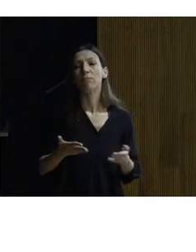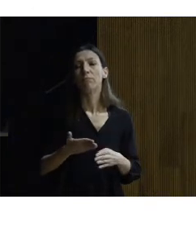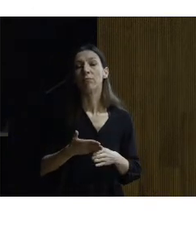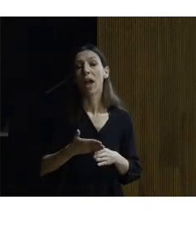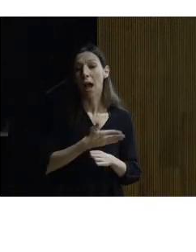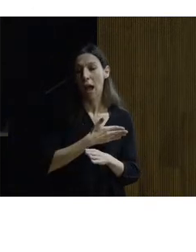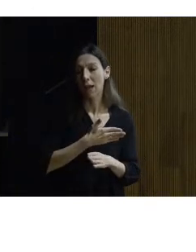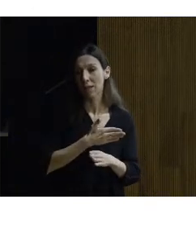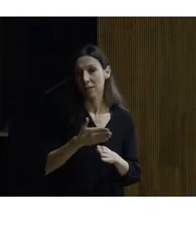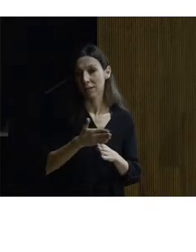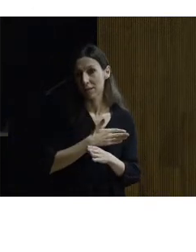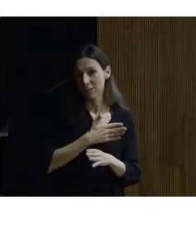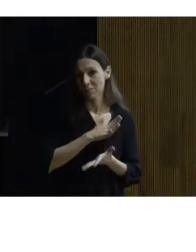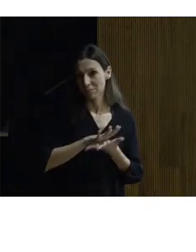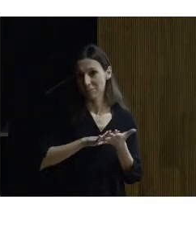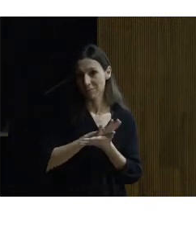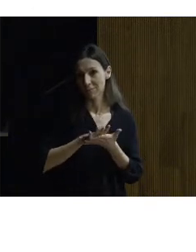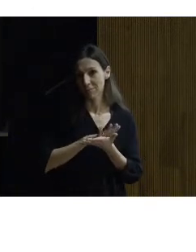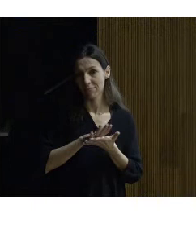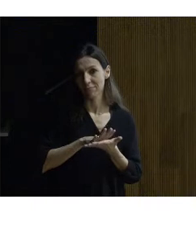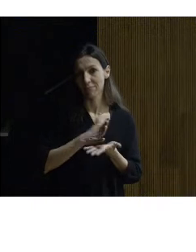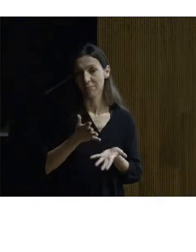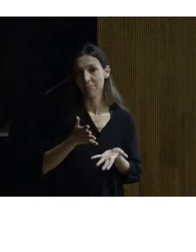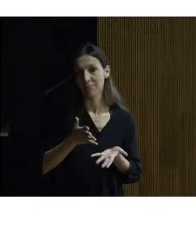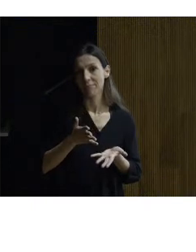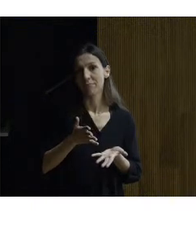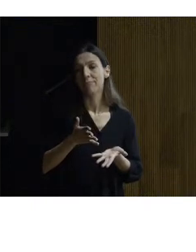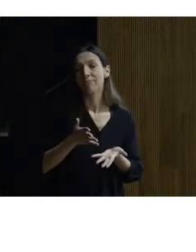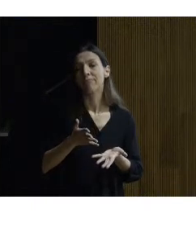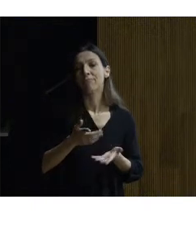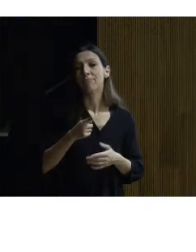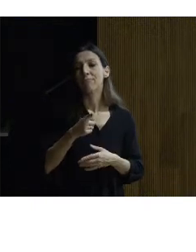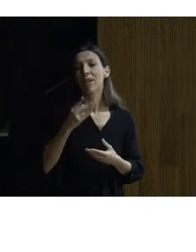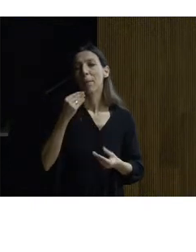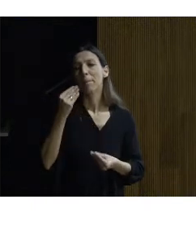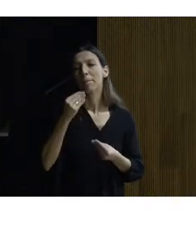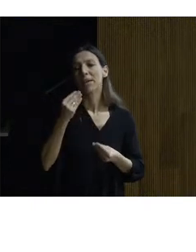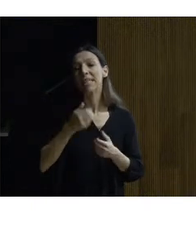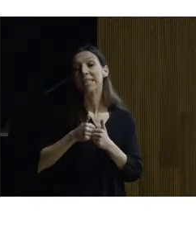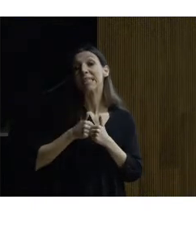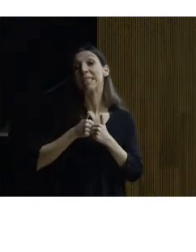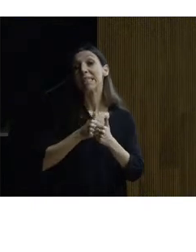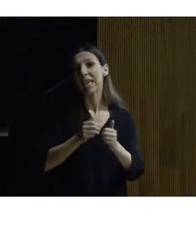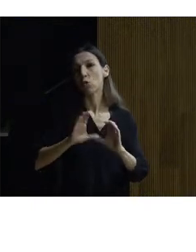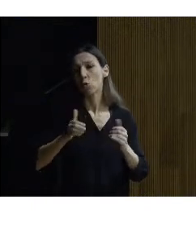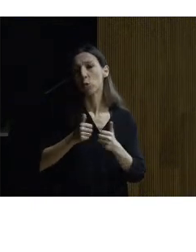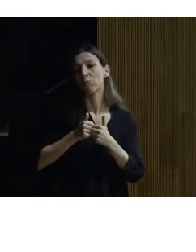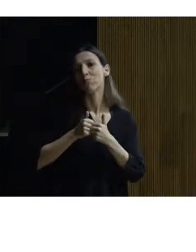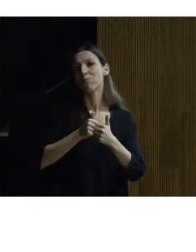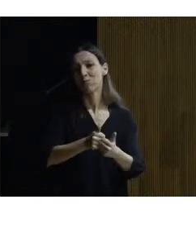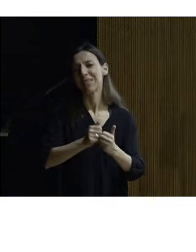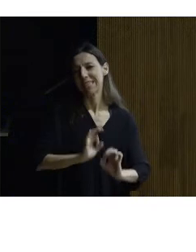ir a ello vamos a ver el séquito él se procuró un séquito muy particular